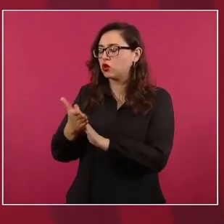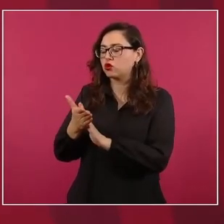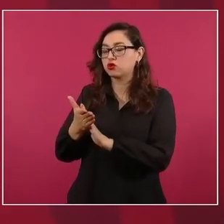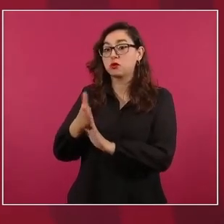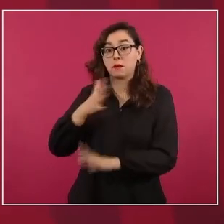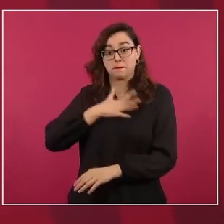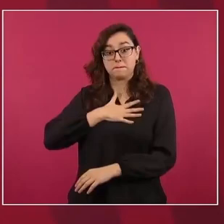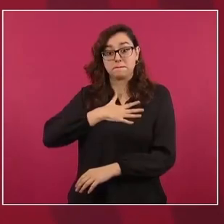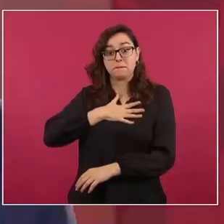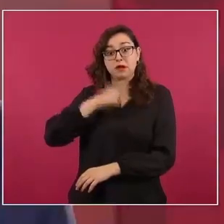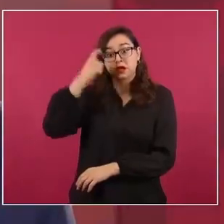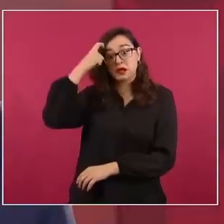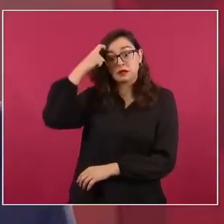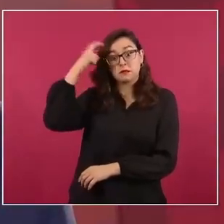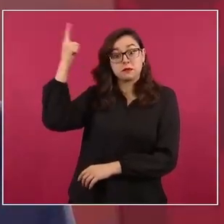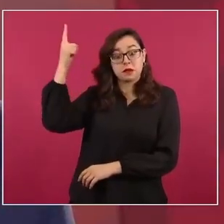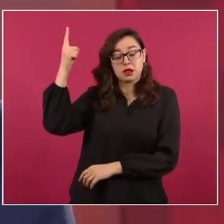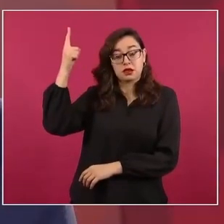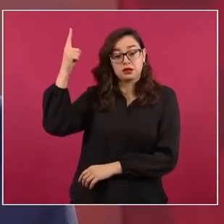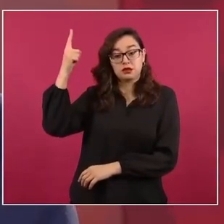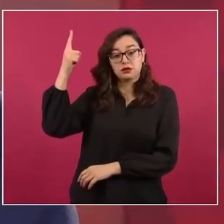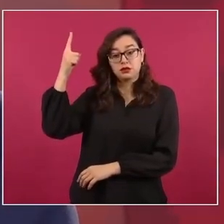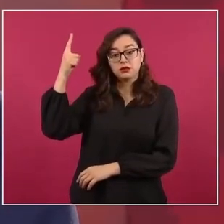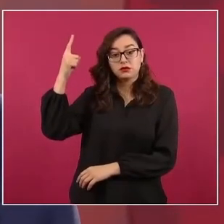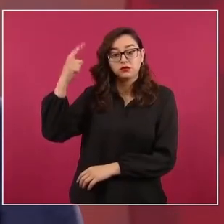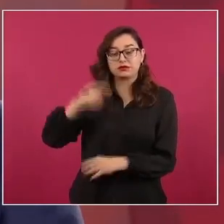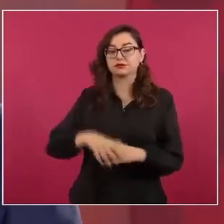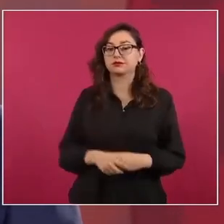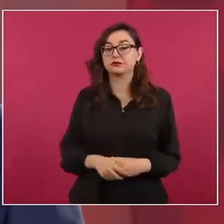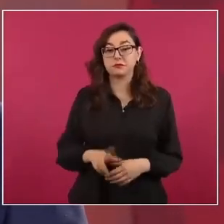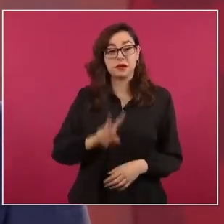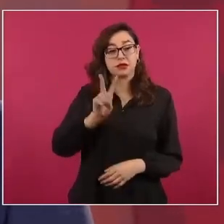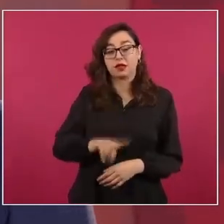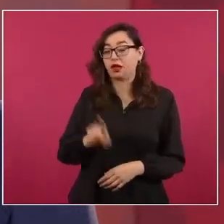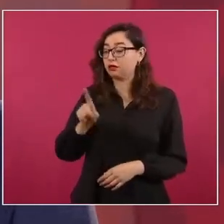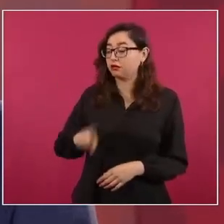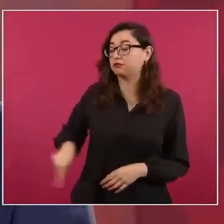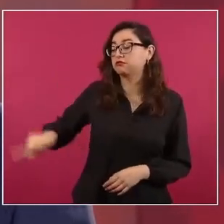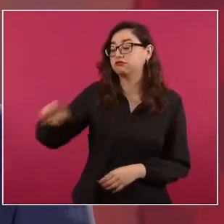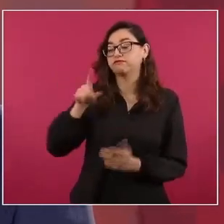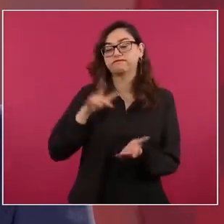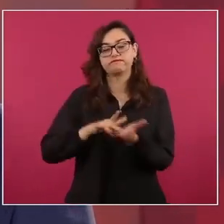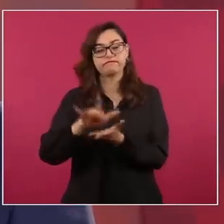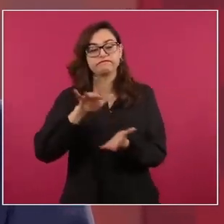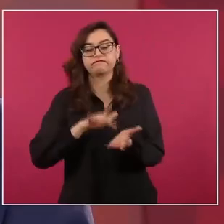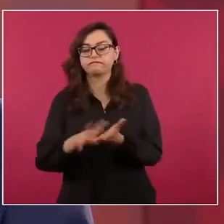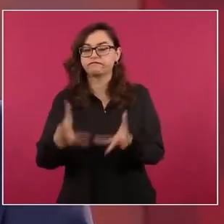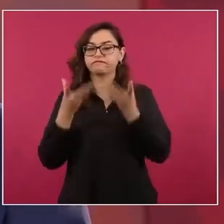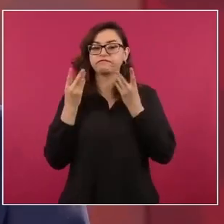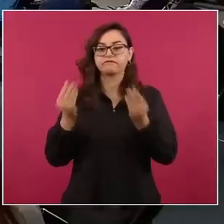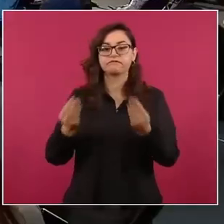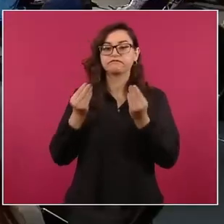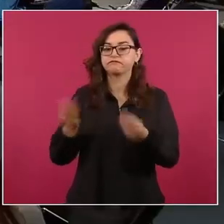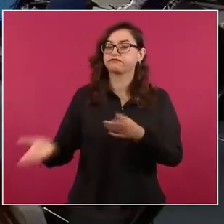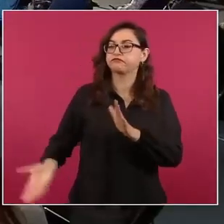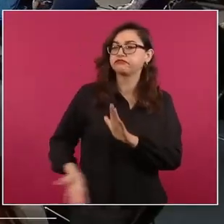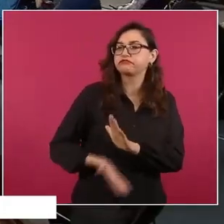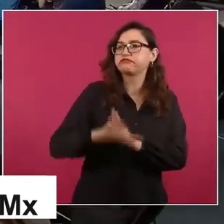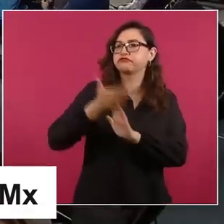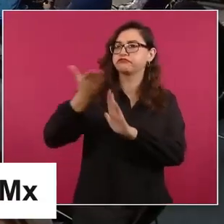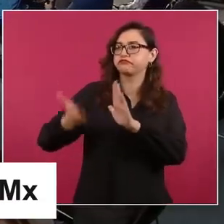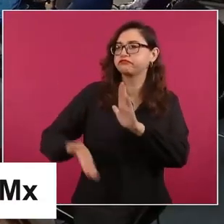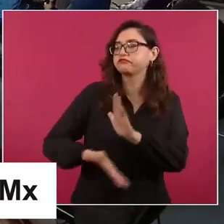que ha sido un gran apoyo en el proceso de transformación,